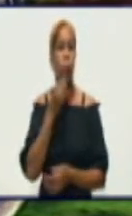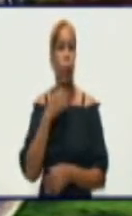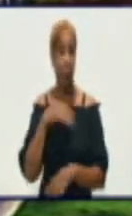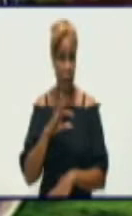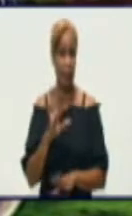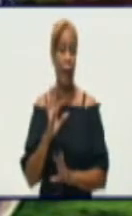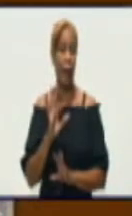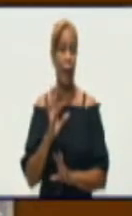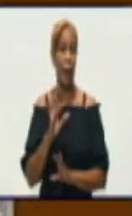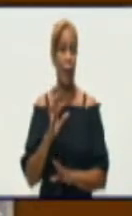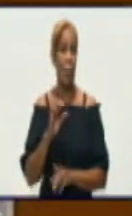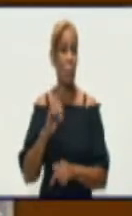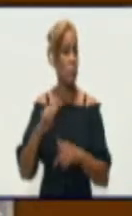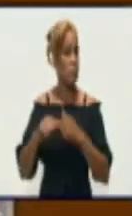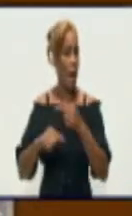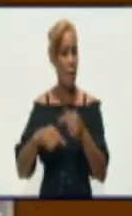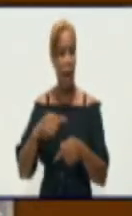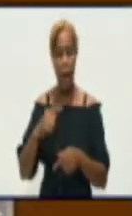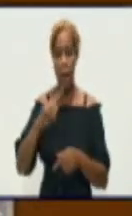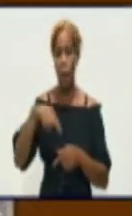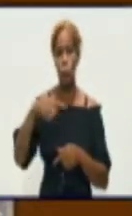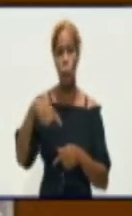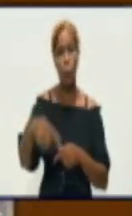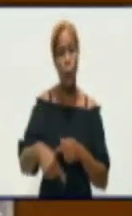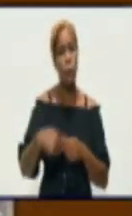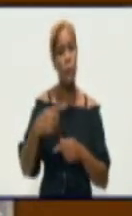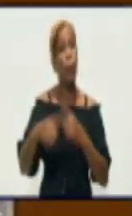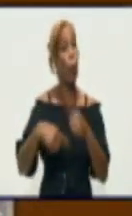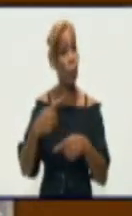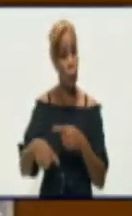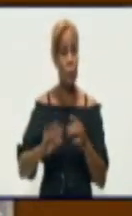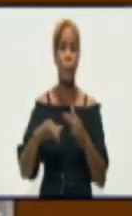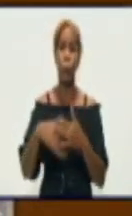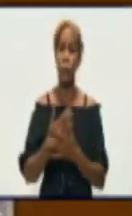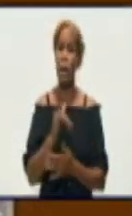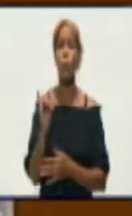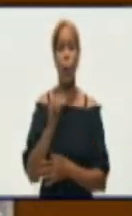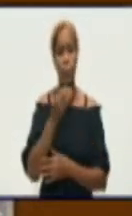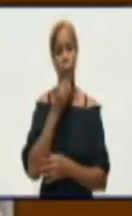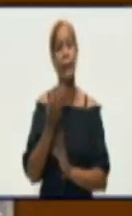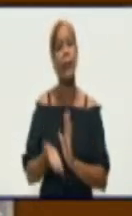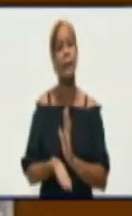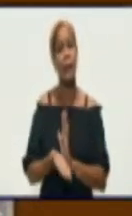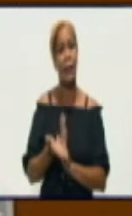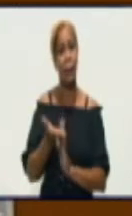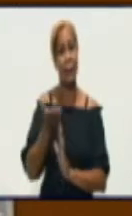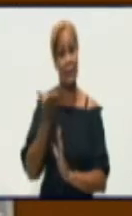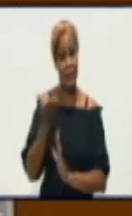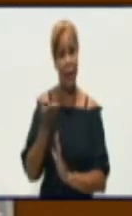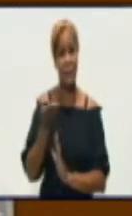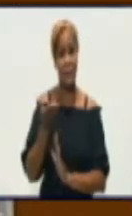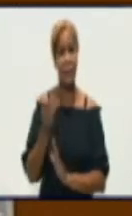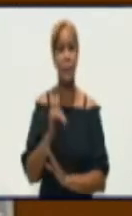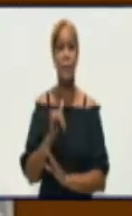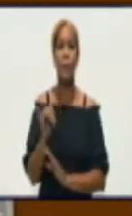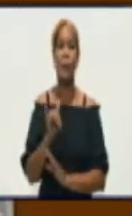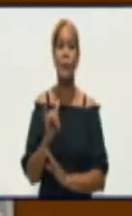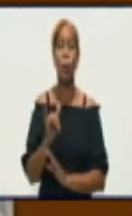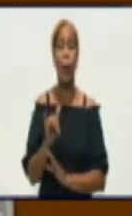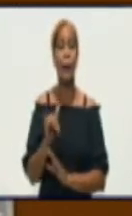incremento en la provincia. Así es. El pronóstico es muy desfavorable teniendo en cuenta todavía la cantidad de pacientes sospechosos